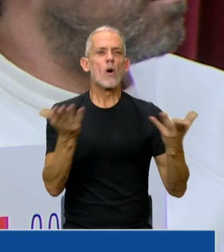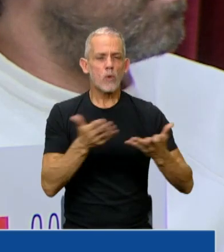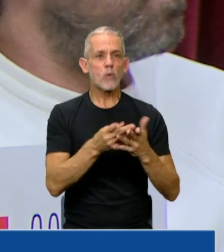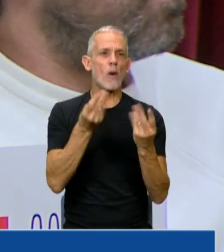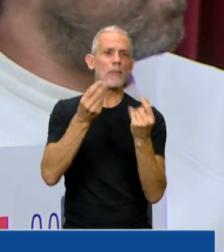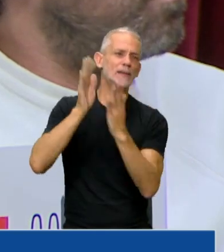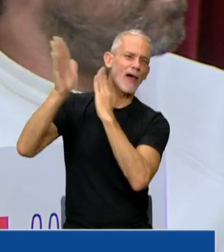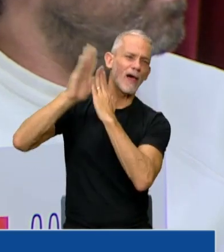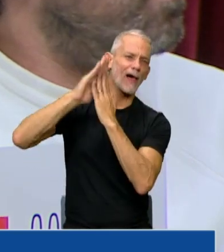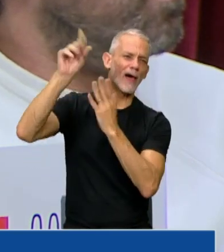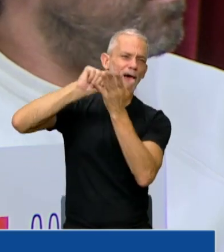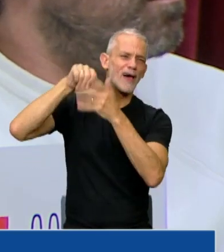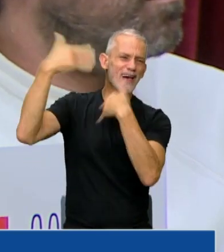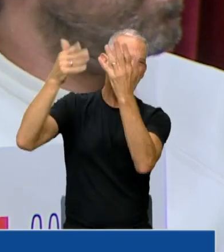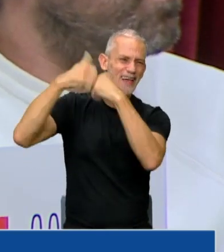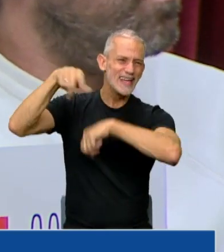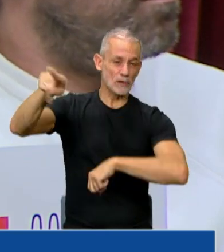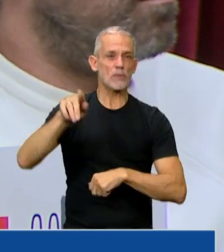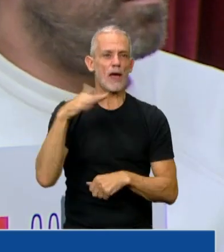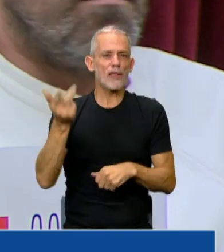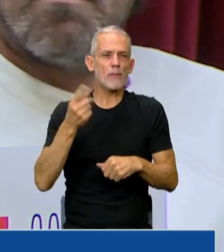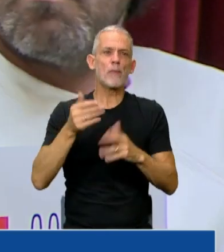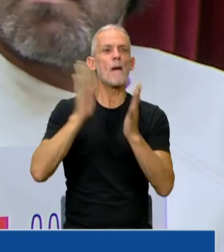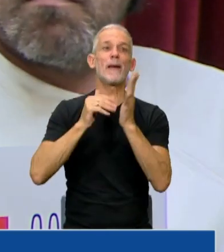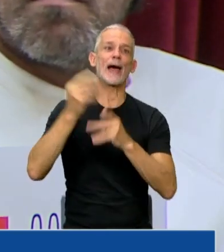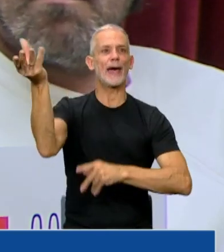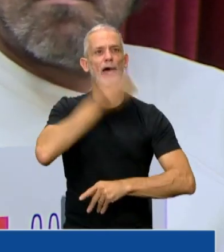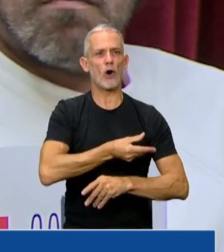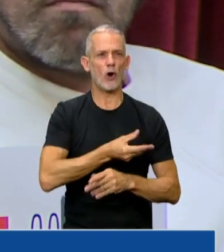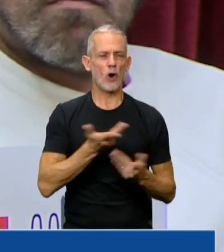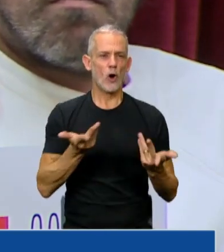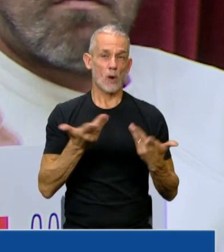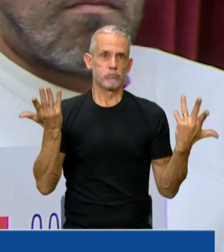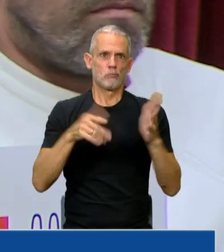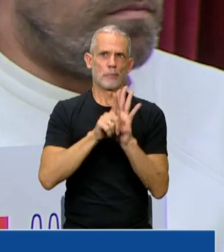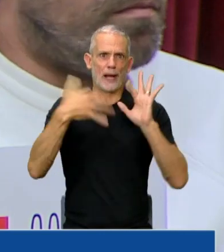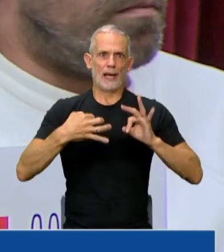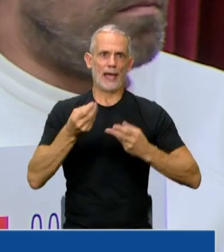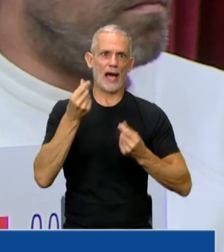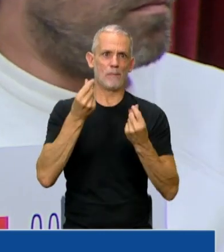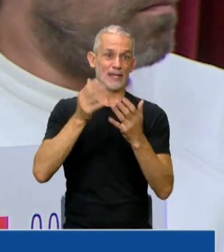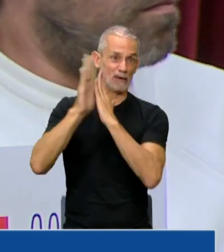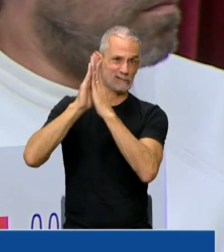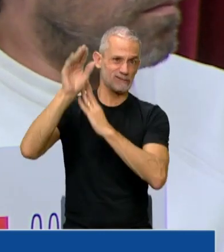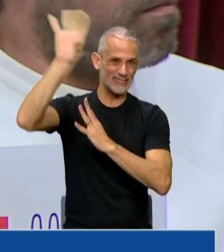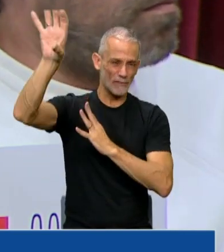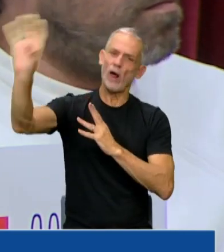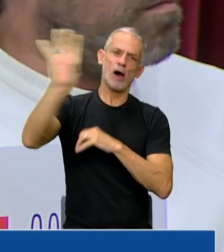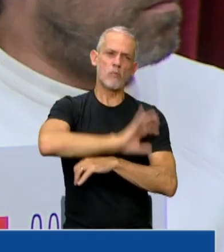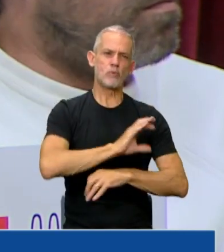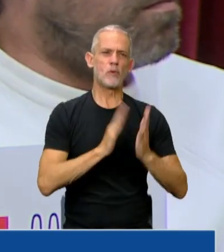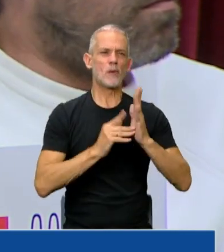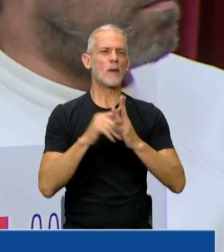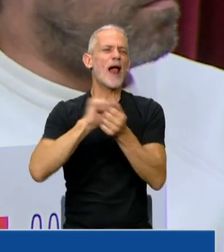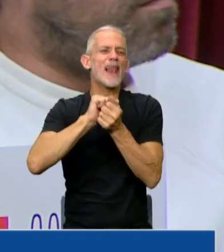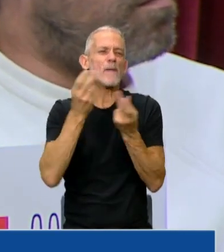fuga de capitales y que después cada tanto organizan un blanqueo para darle un carácter legal a todo ese proceso de lavado de